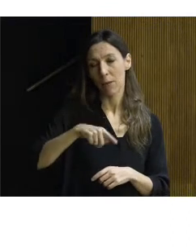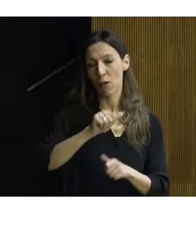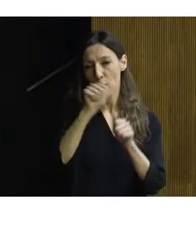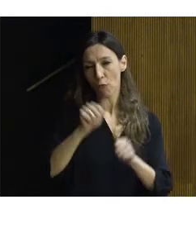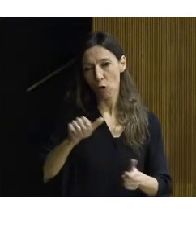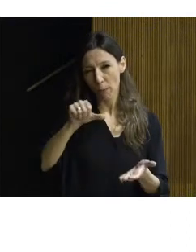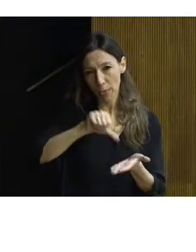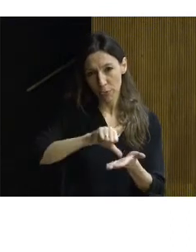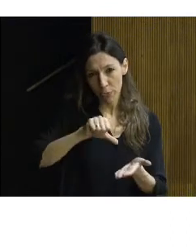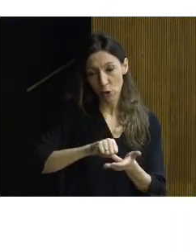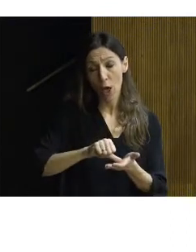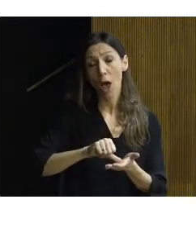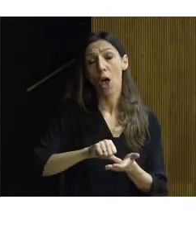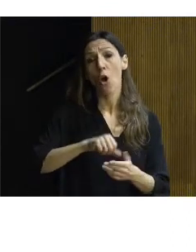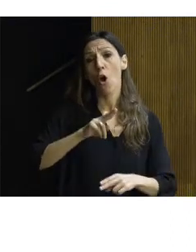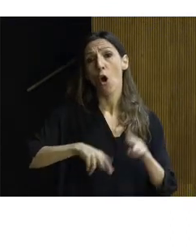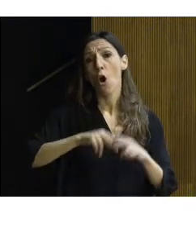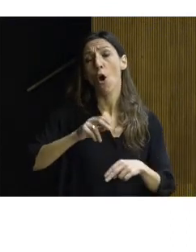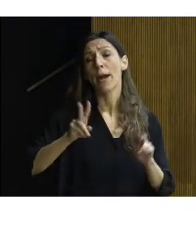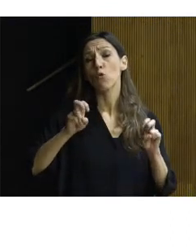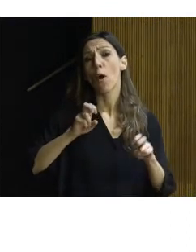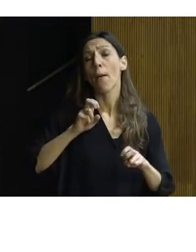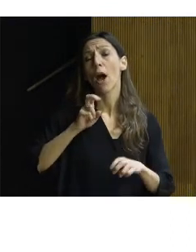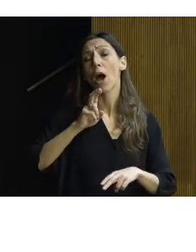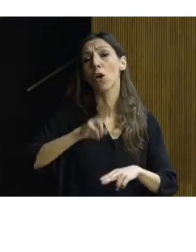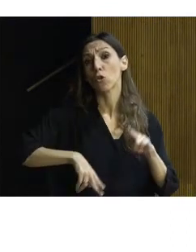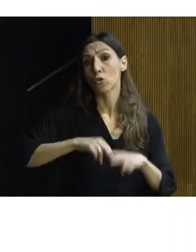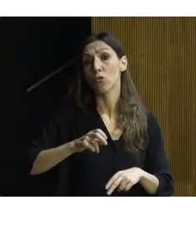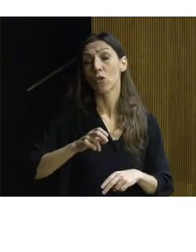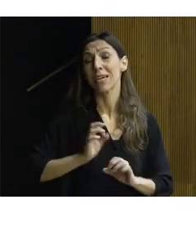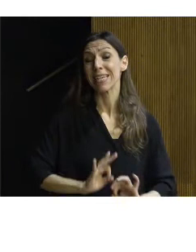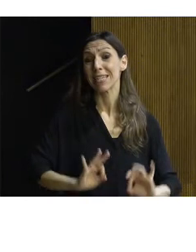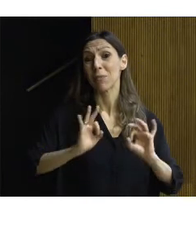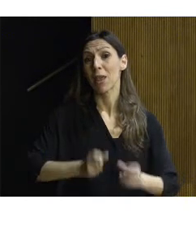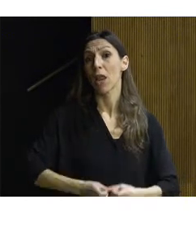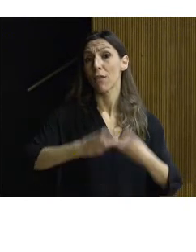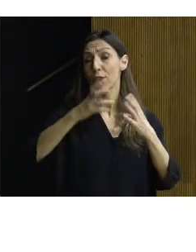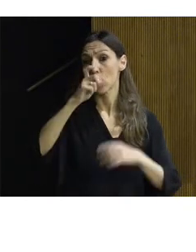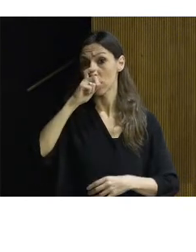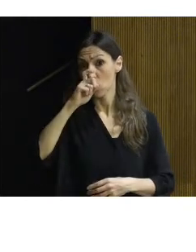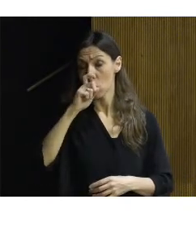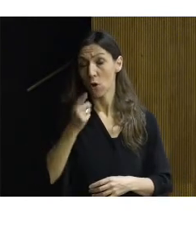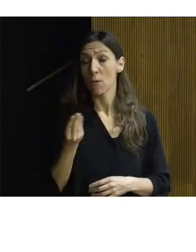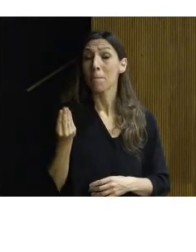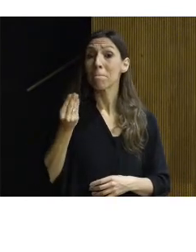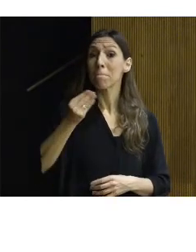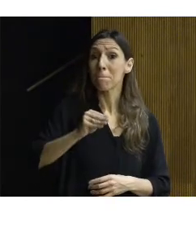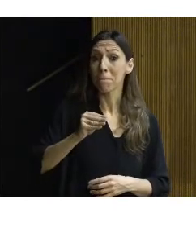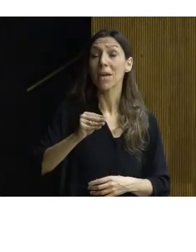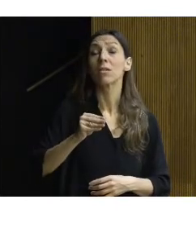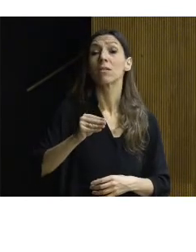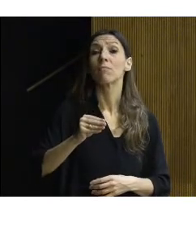en las obras de nueva construcción, sobre todo en el entorno de los edificios antiguos, incluso que estudiemos las plantaciones y